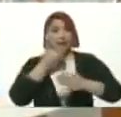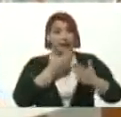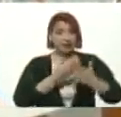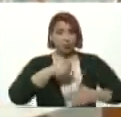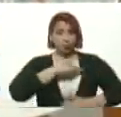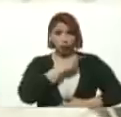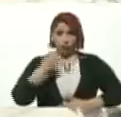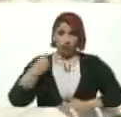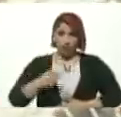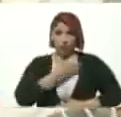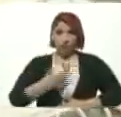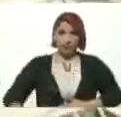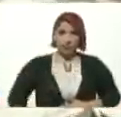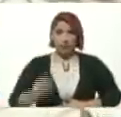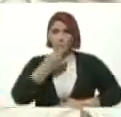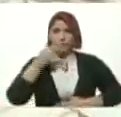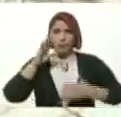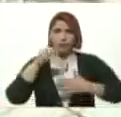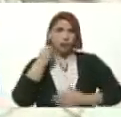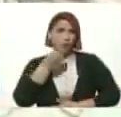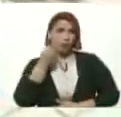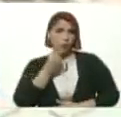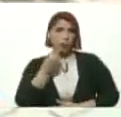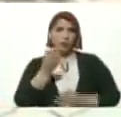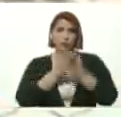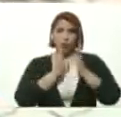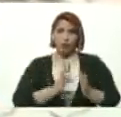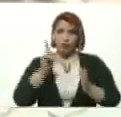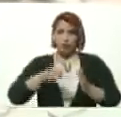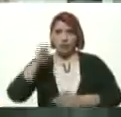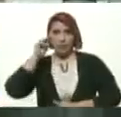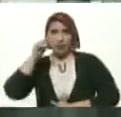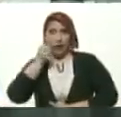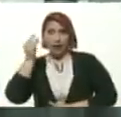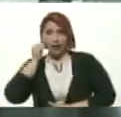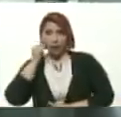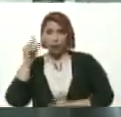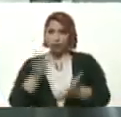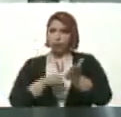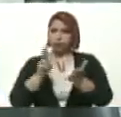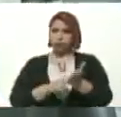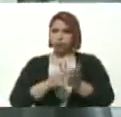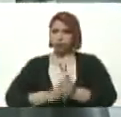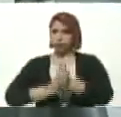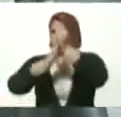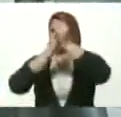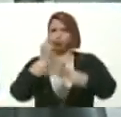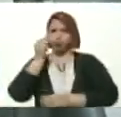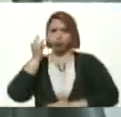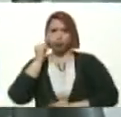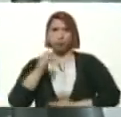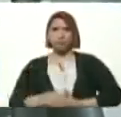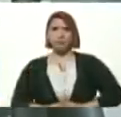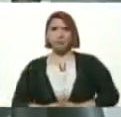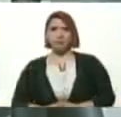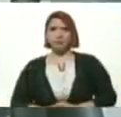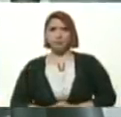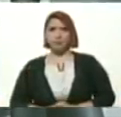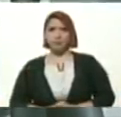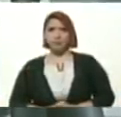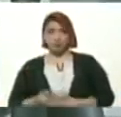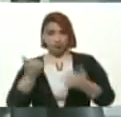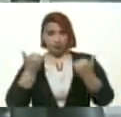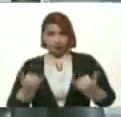Comprometido Con La Juventud Unos Maestros Y Maestras Que Verdaderamente Han Sido Los Héroes Y Heroínas Anónimos En Esta